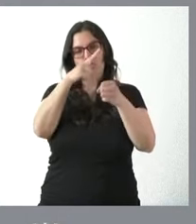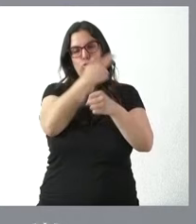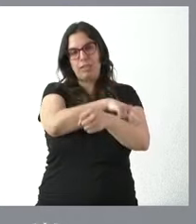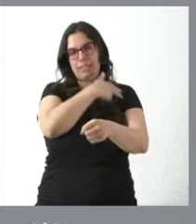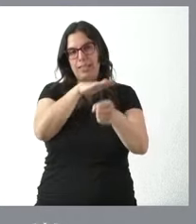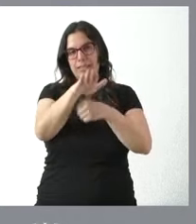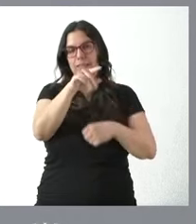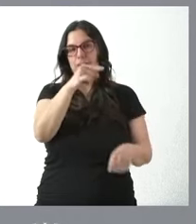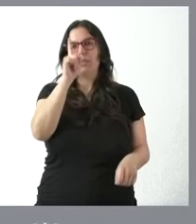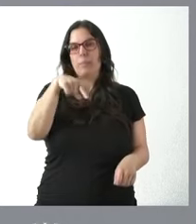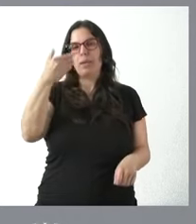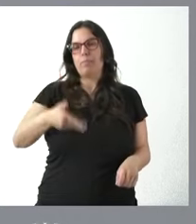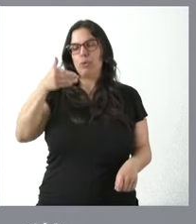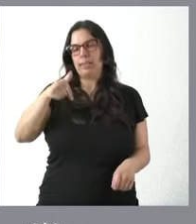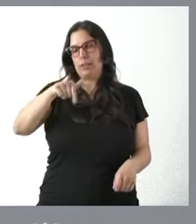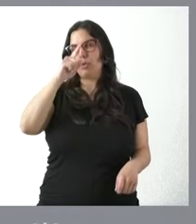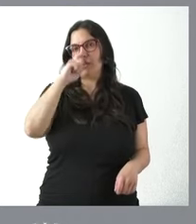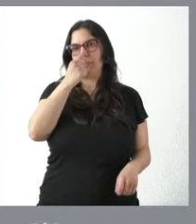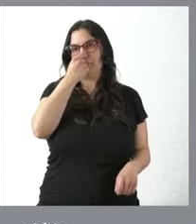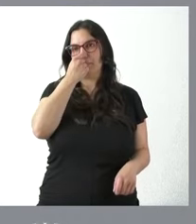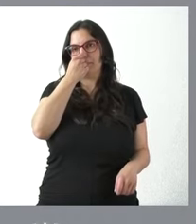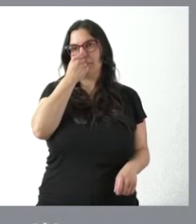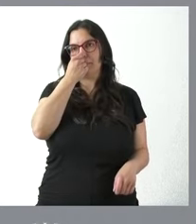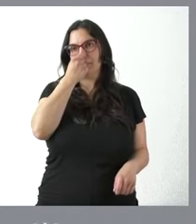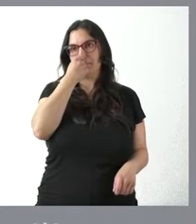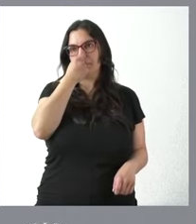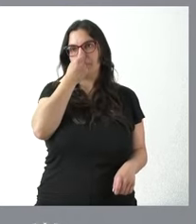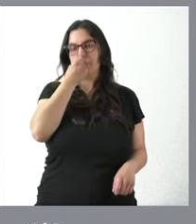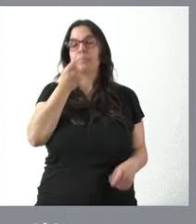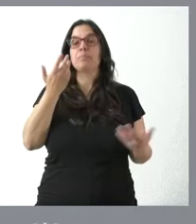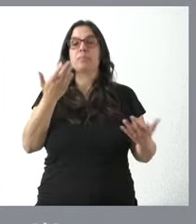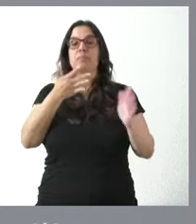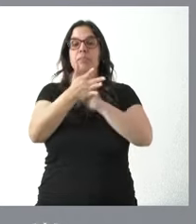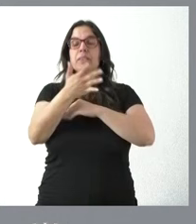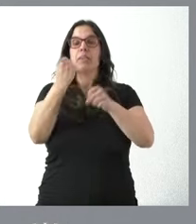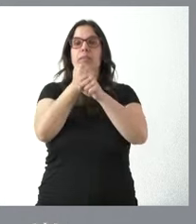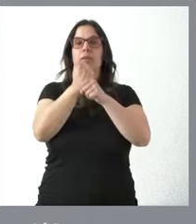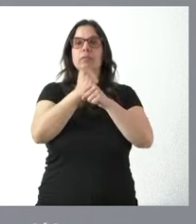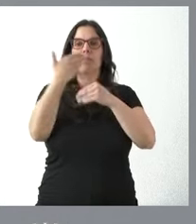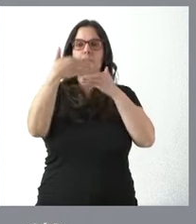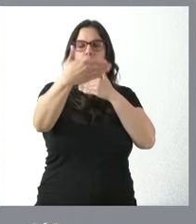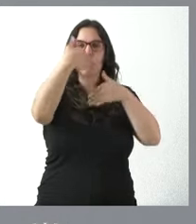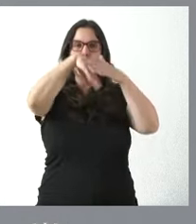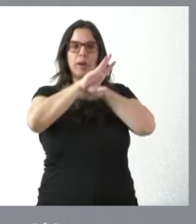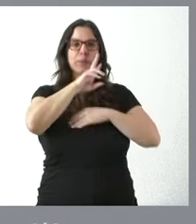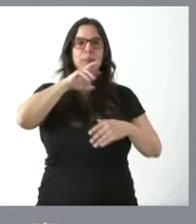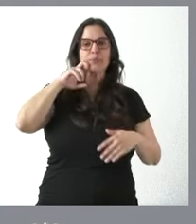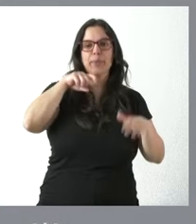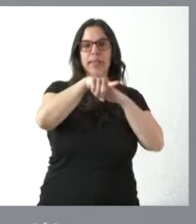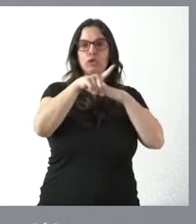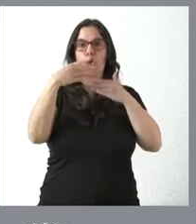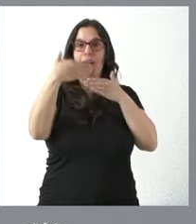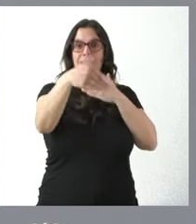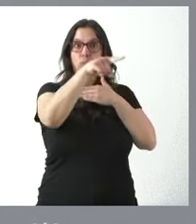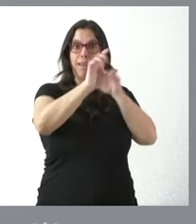sanitaria, que también es un bloque relevante en este Consejo de Gobierno. Se garantiza de esta forma que las labores de custodia, depósito y gestión de estos archivos en León,